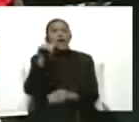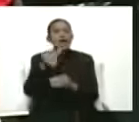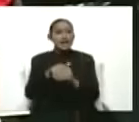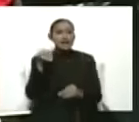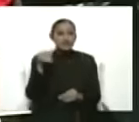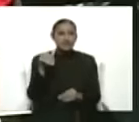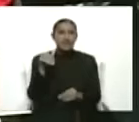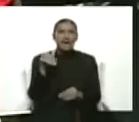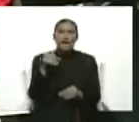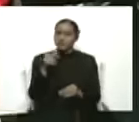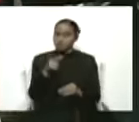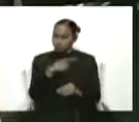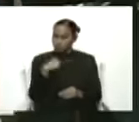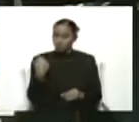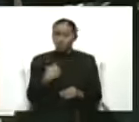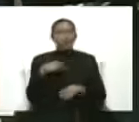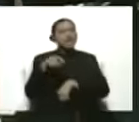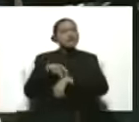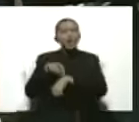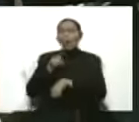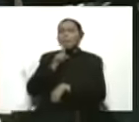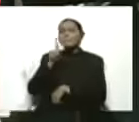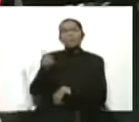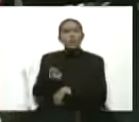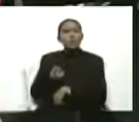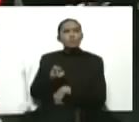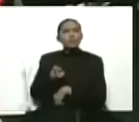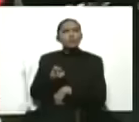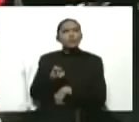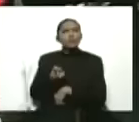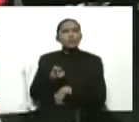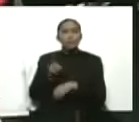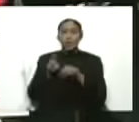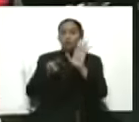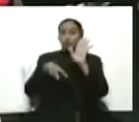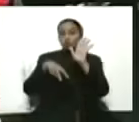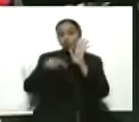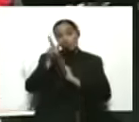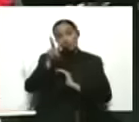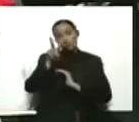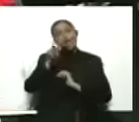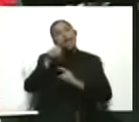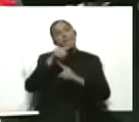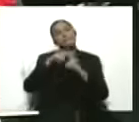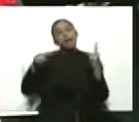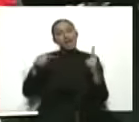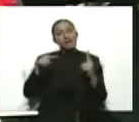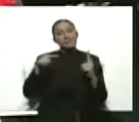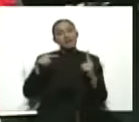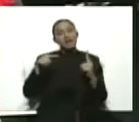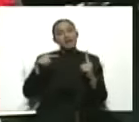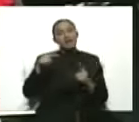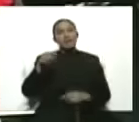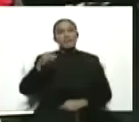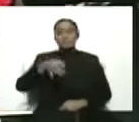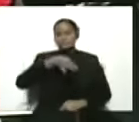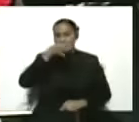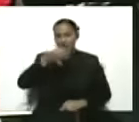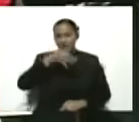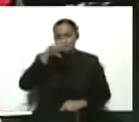Electoral, cuando son, ¿qué hora, rectora? Las 12 y 30 del día